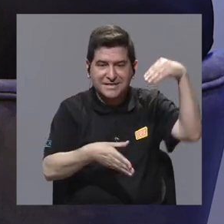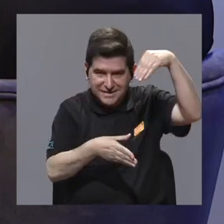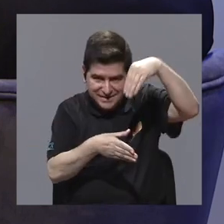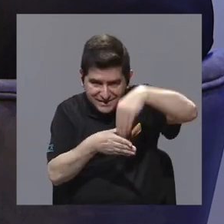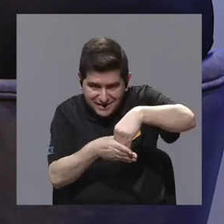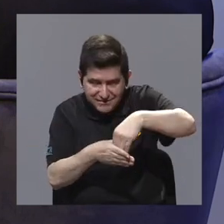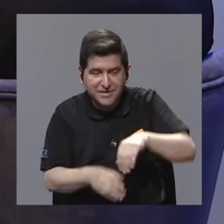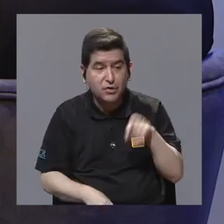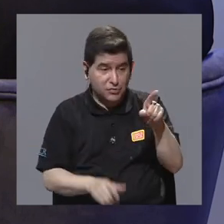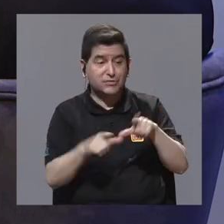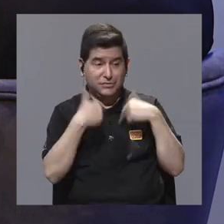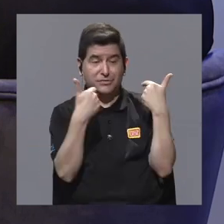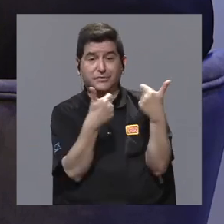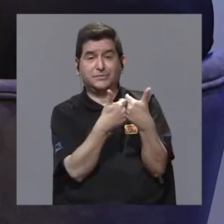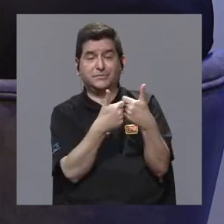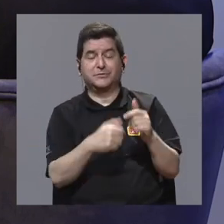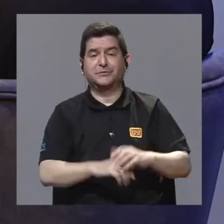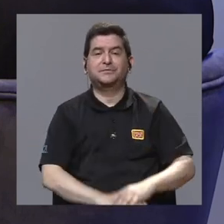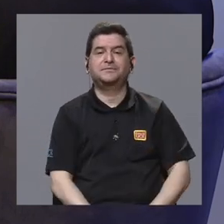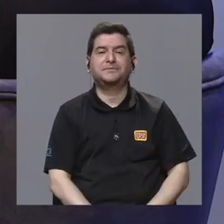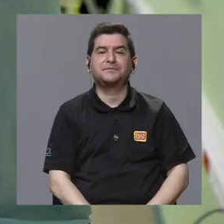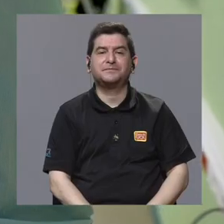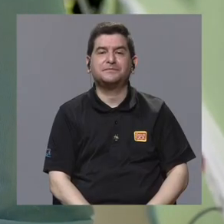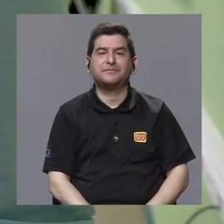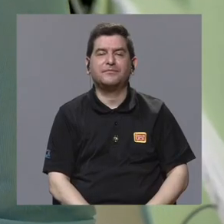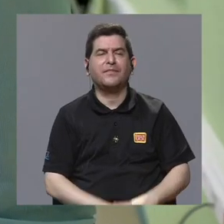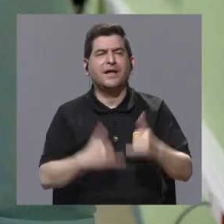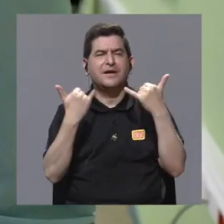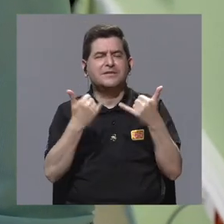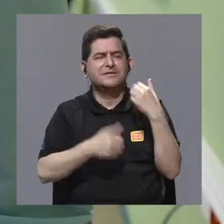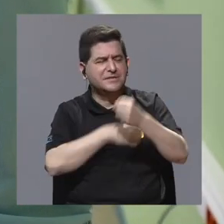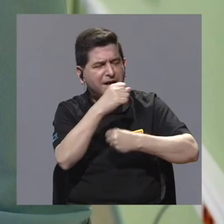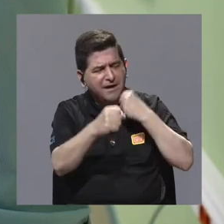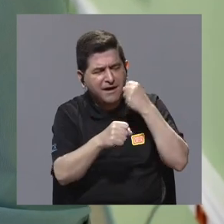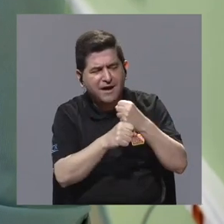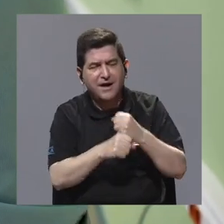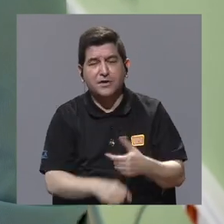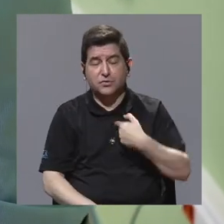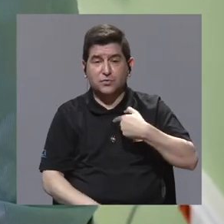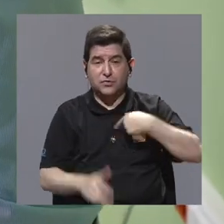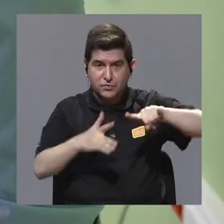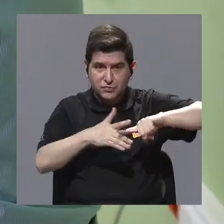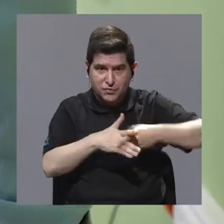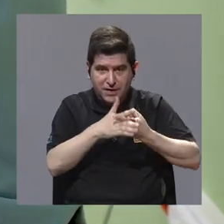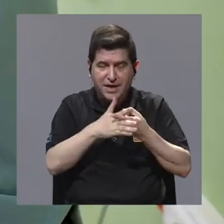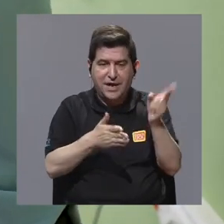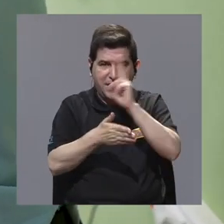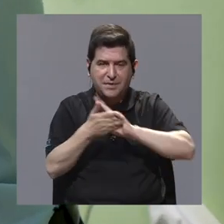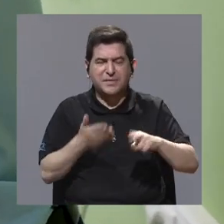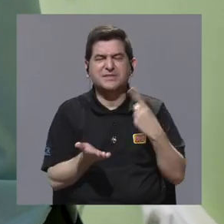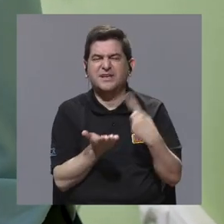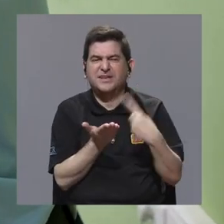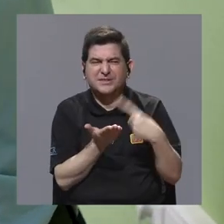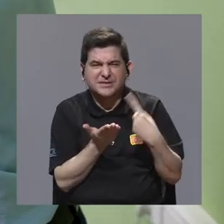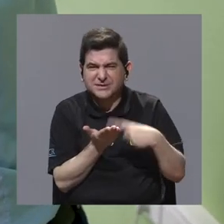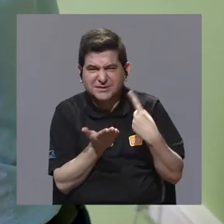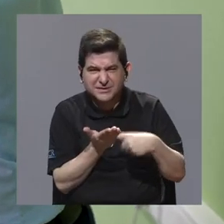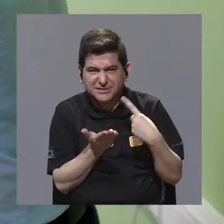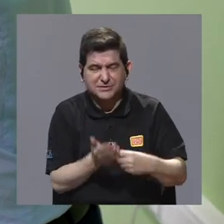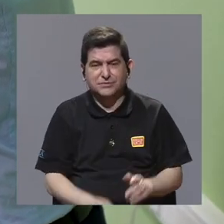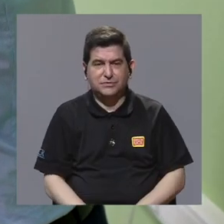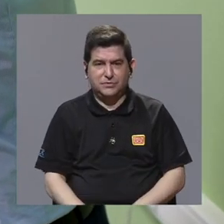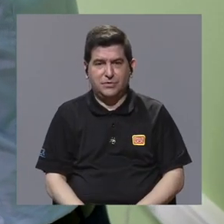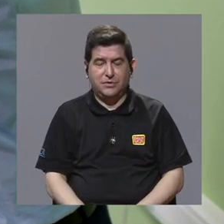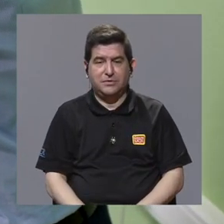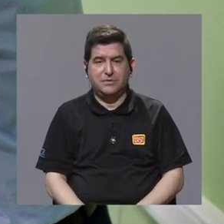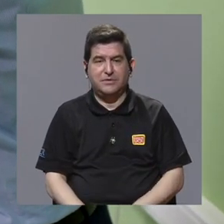científicos y científicas en el cuerpo diplomático. Y bueno, desde hace muchísimos años, desde que yo entré a la universidad, siempre ha habido una discusión